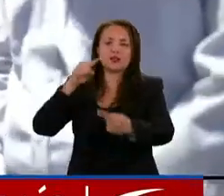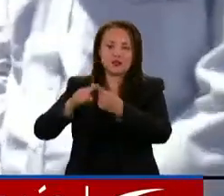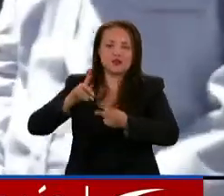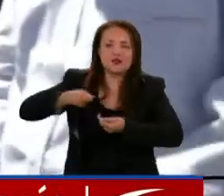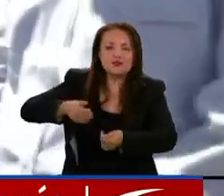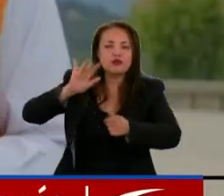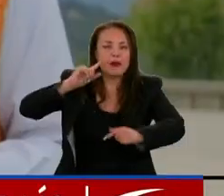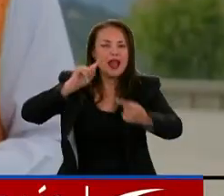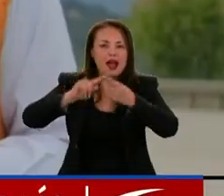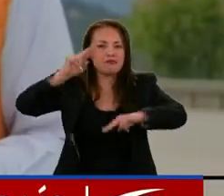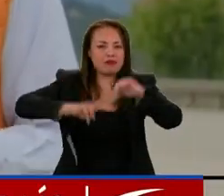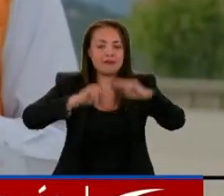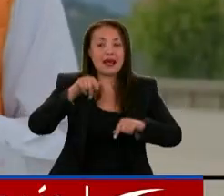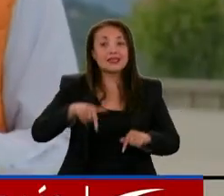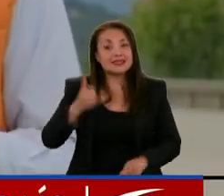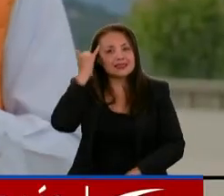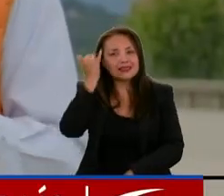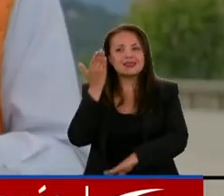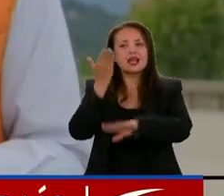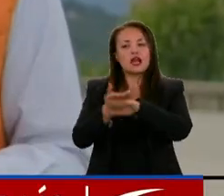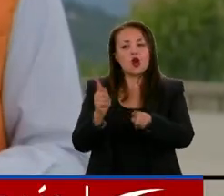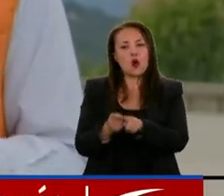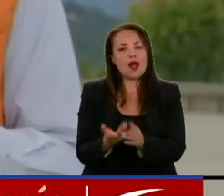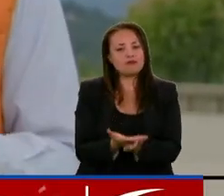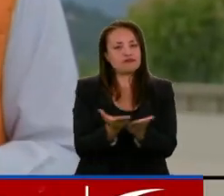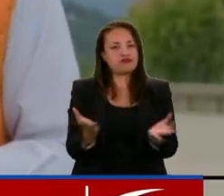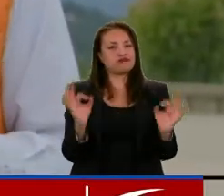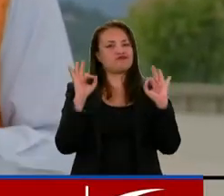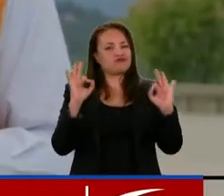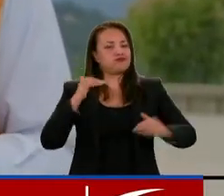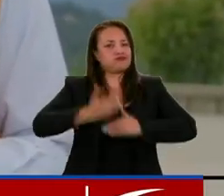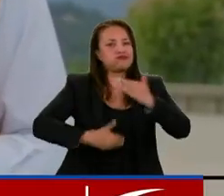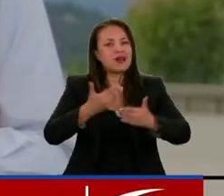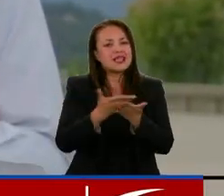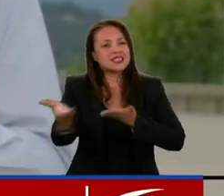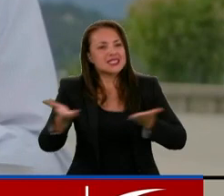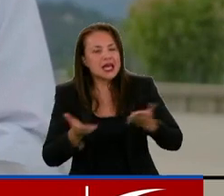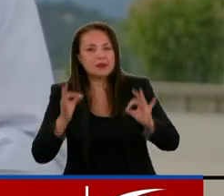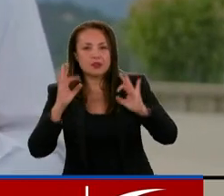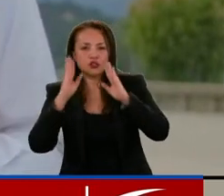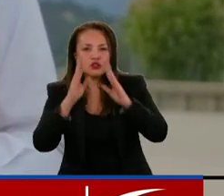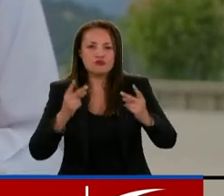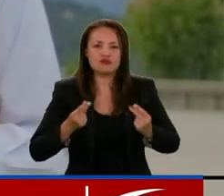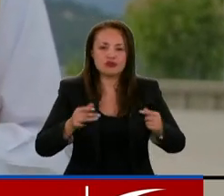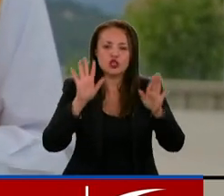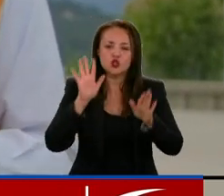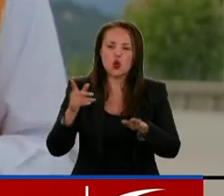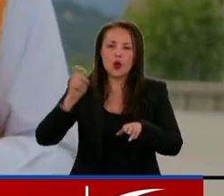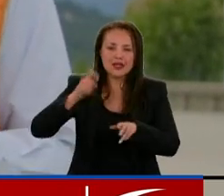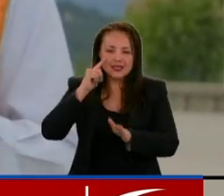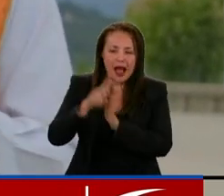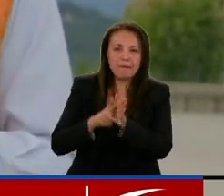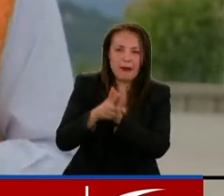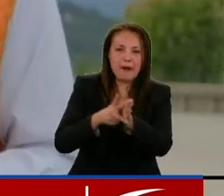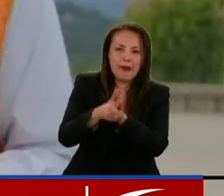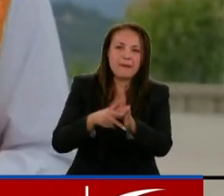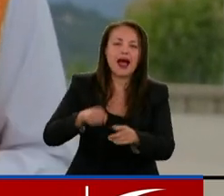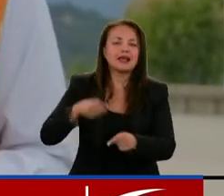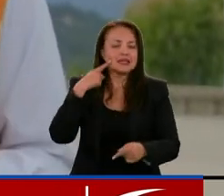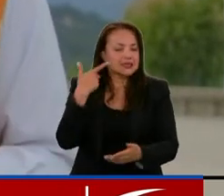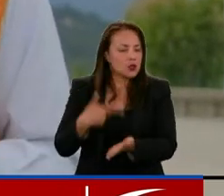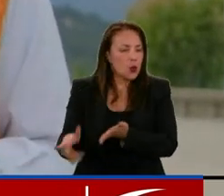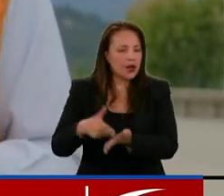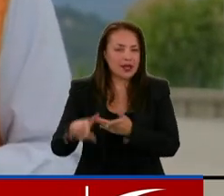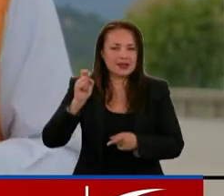que busca dinamizar el portafolio productivo y acelerar las inversiones en el componente férreo tiene como finalidad avanzar de manera